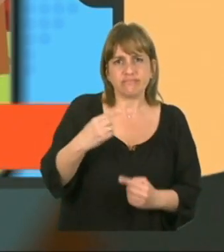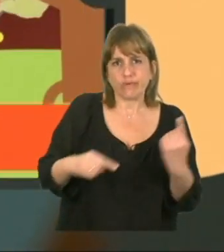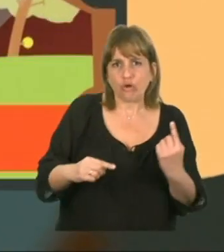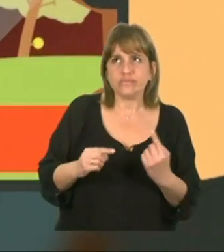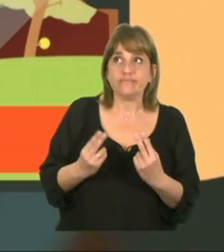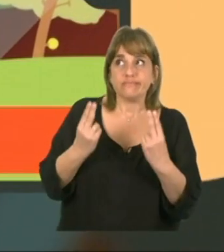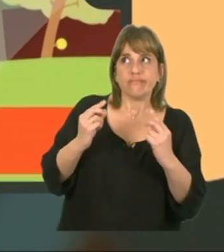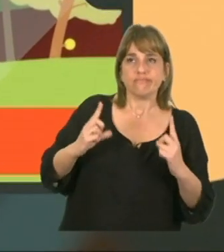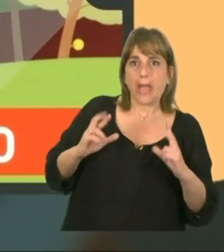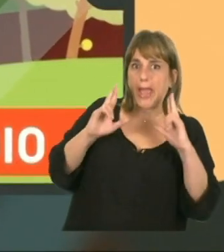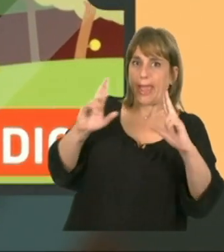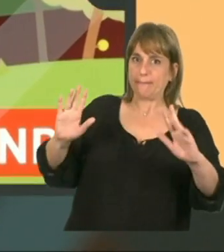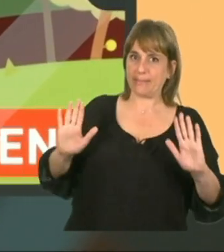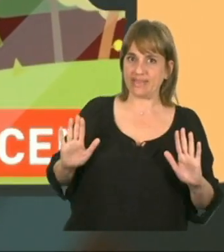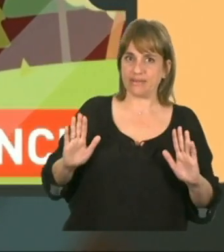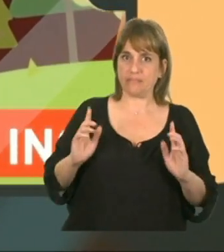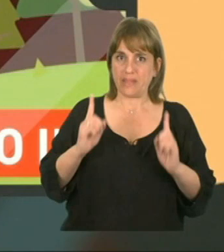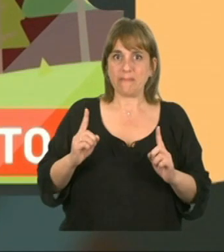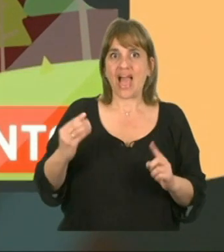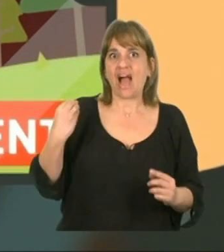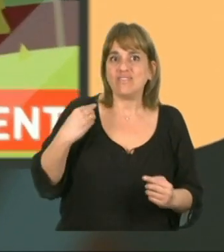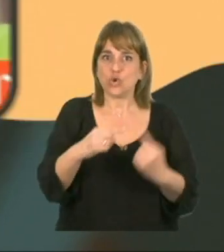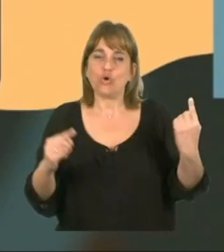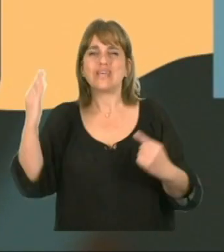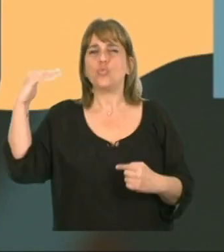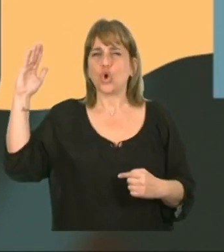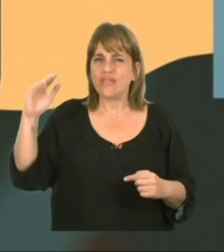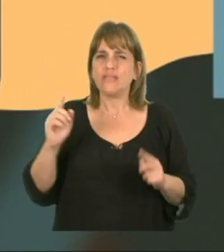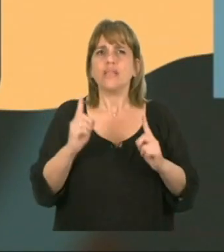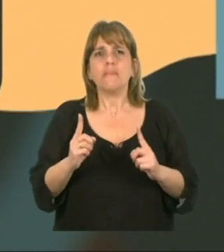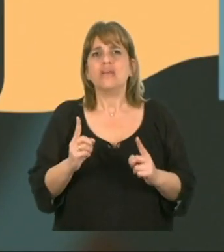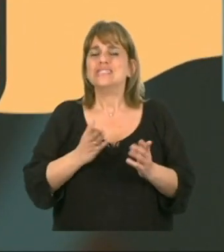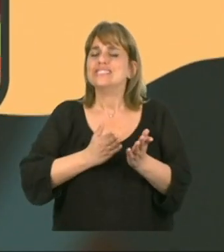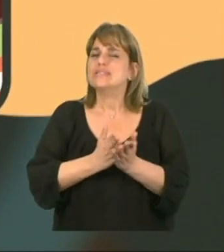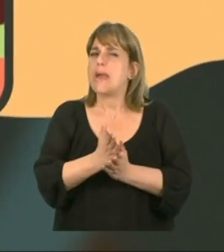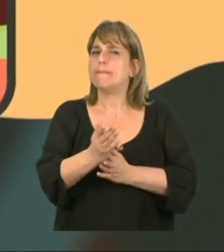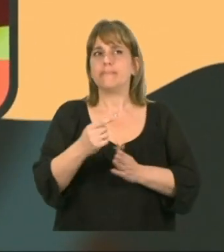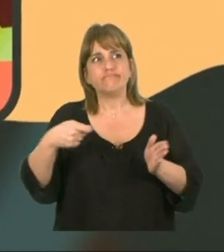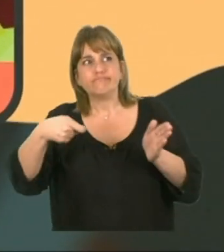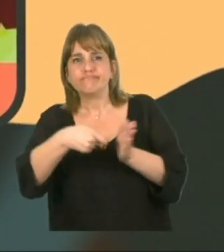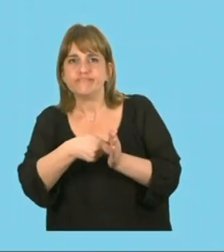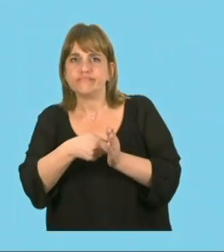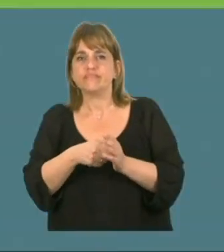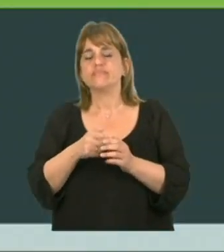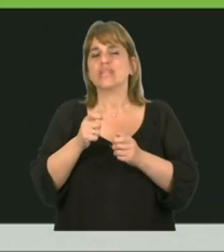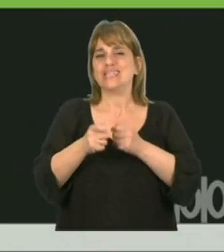emergencia y presta atención a los avisos de las autoridades. Recuerda conservar la carga de tu dispositivo móvil.